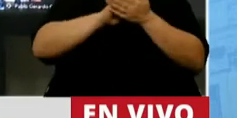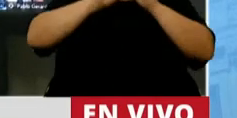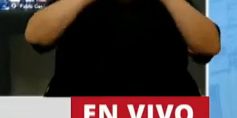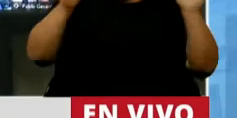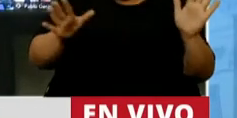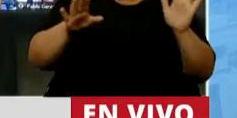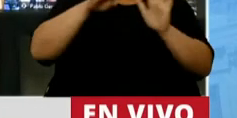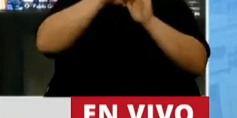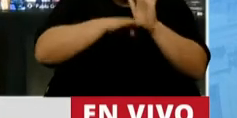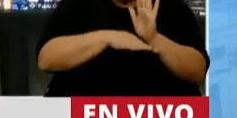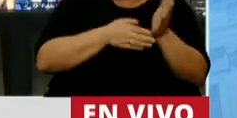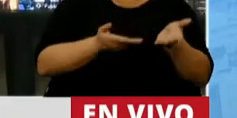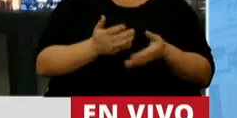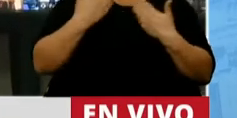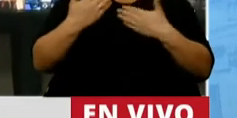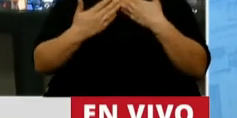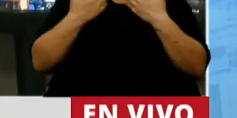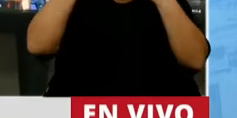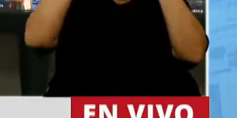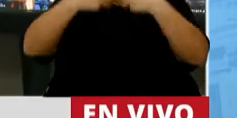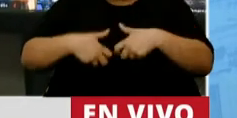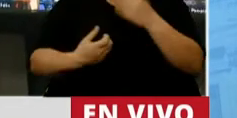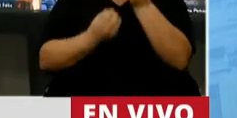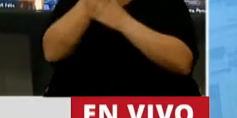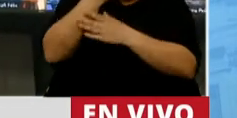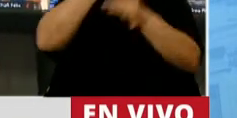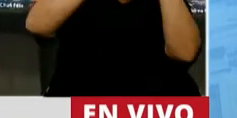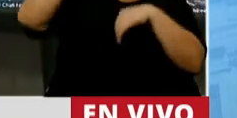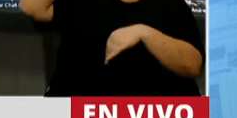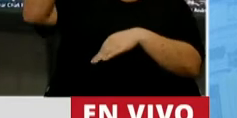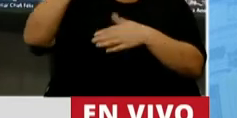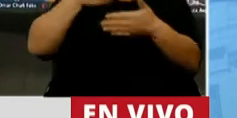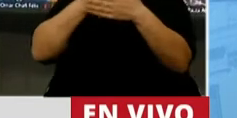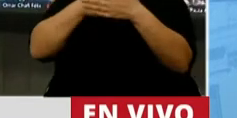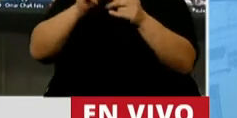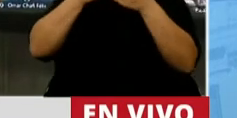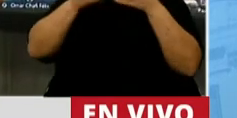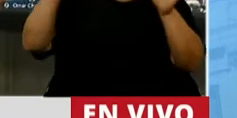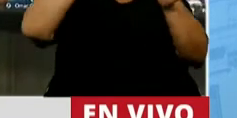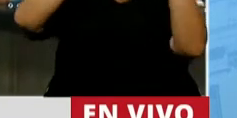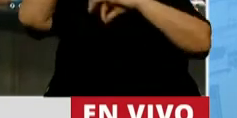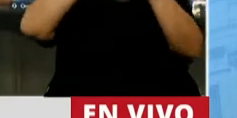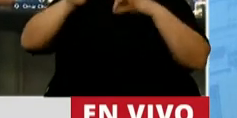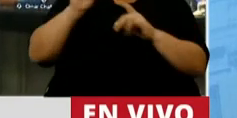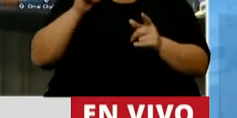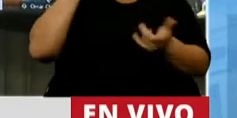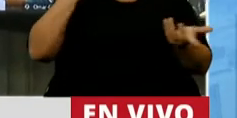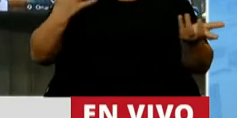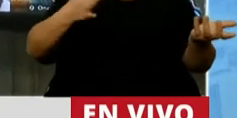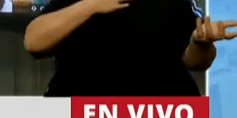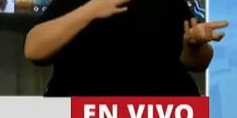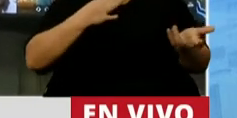claras, que puedan programar, crear y exportar sin trabas, sin obstáculos y sin sentirse